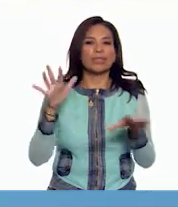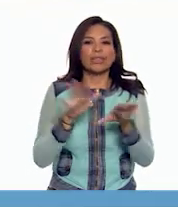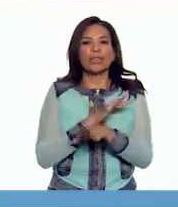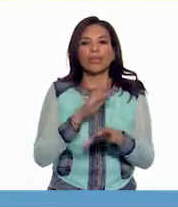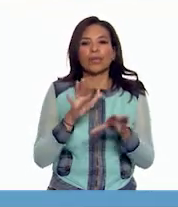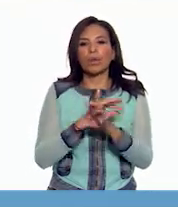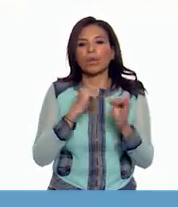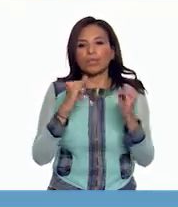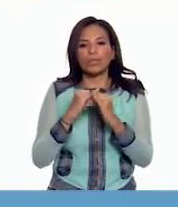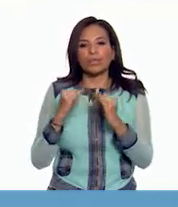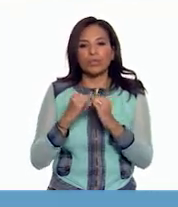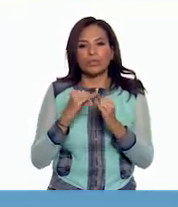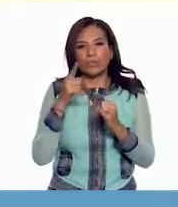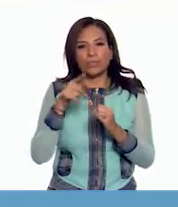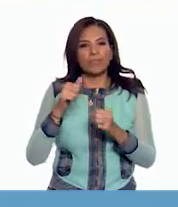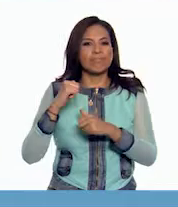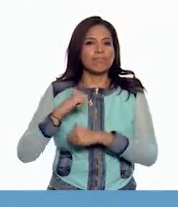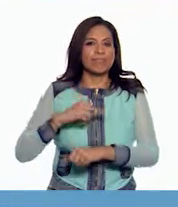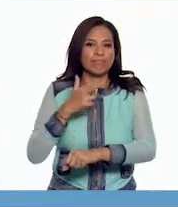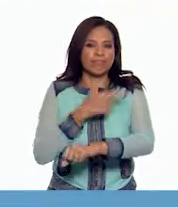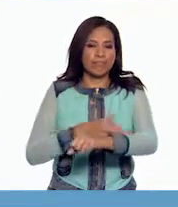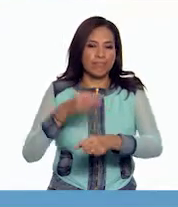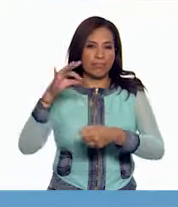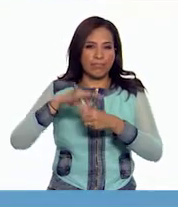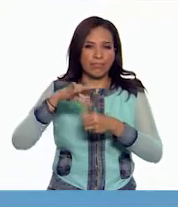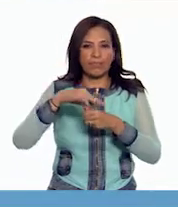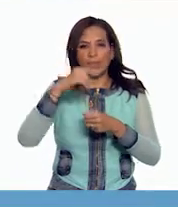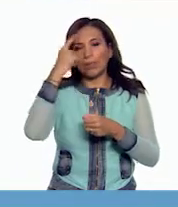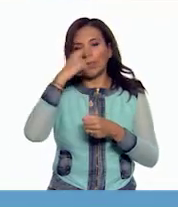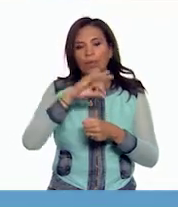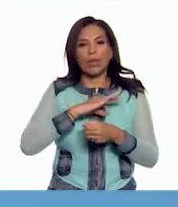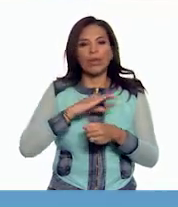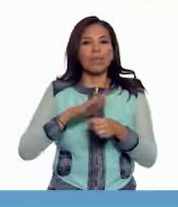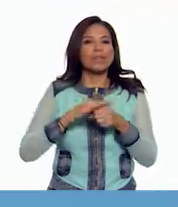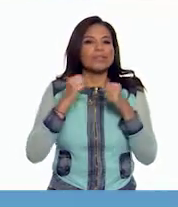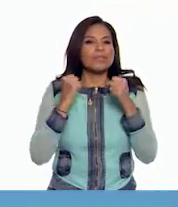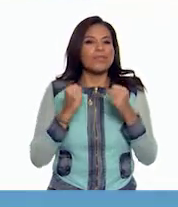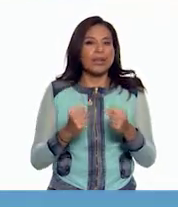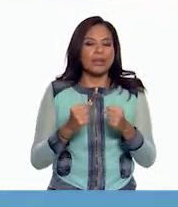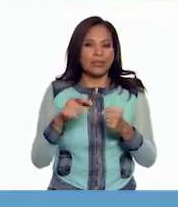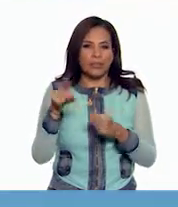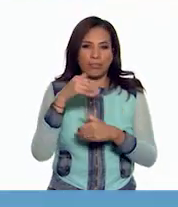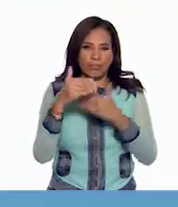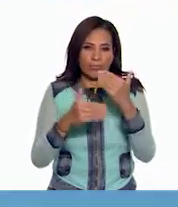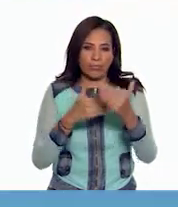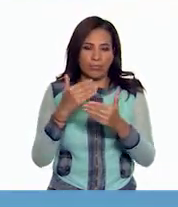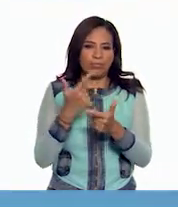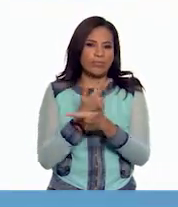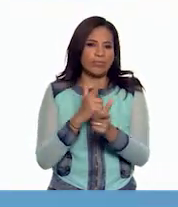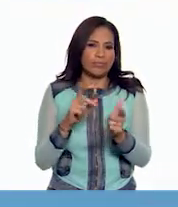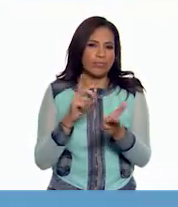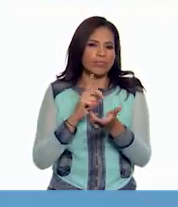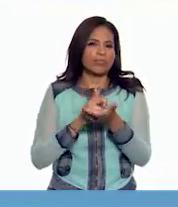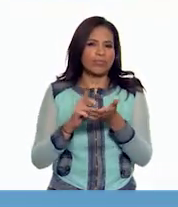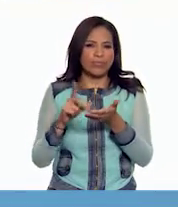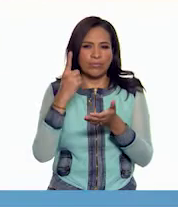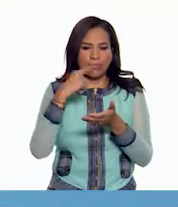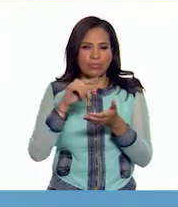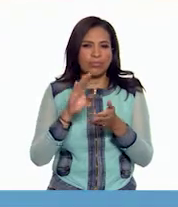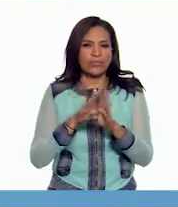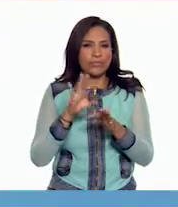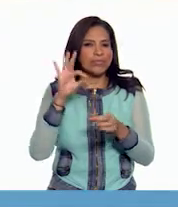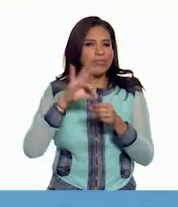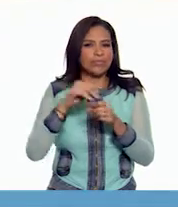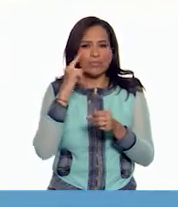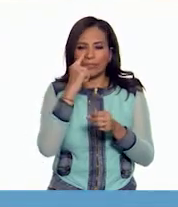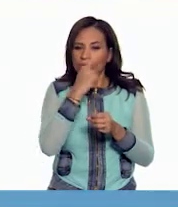instituciones encargadas de gestionar las elecciones con el fin de fortalecer justamente el proceso de democratización incluso en